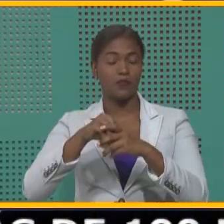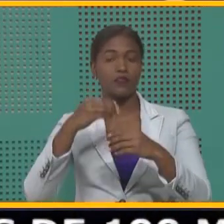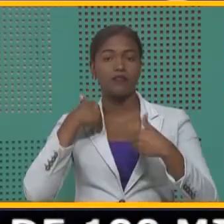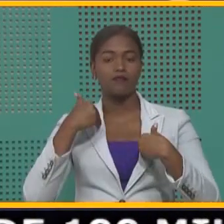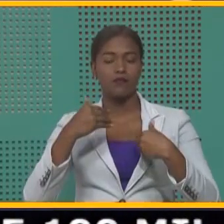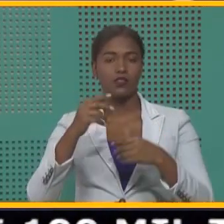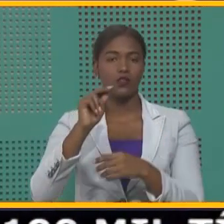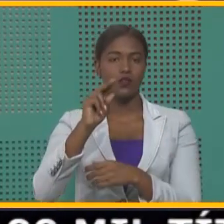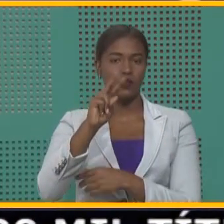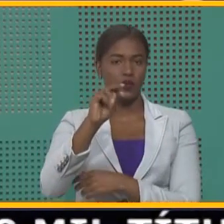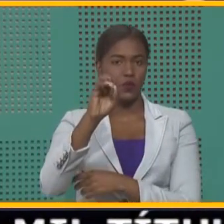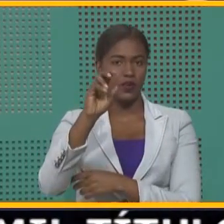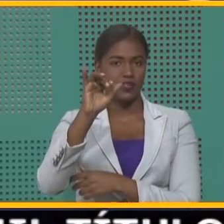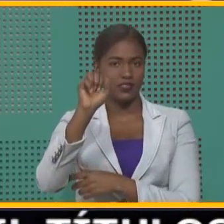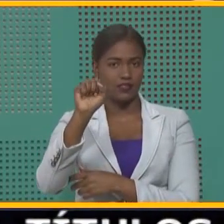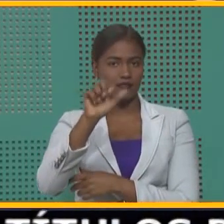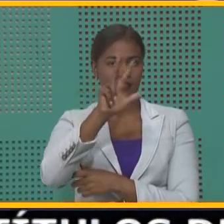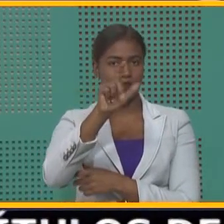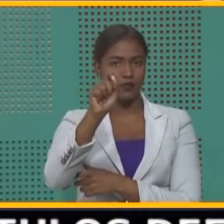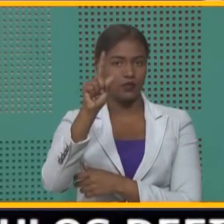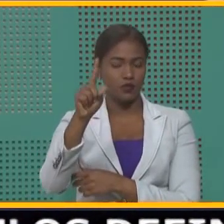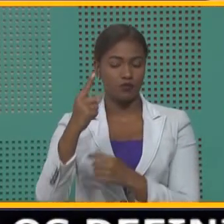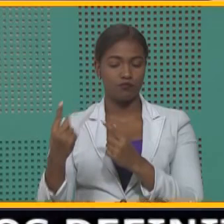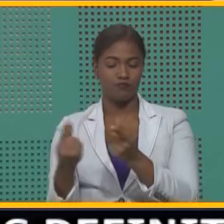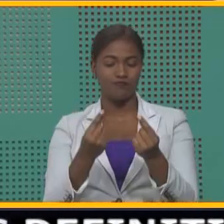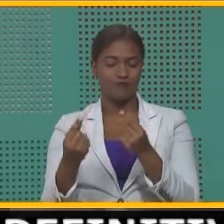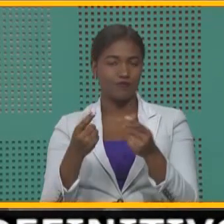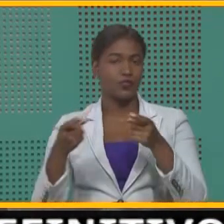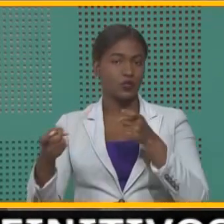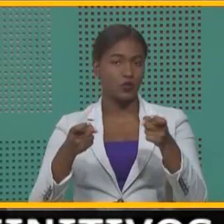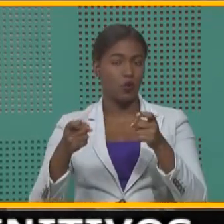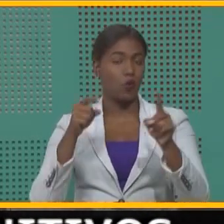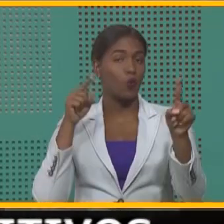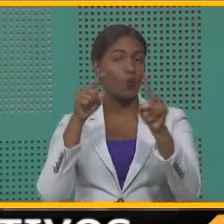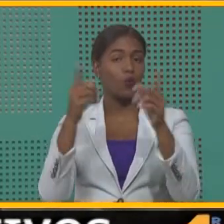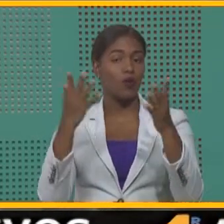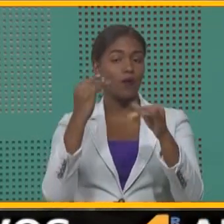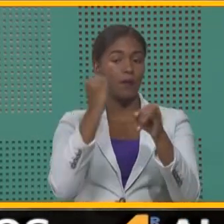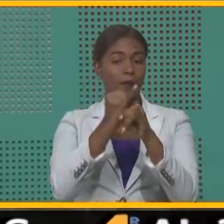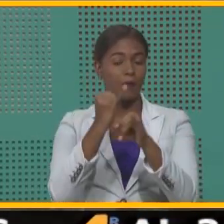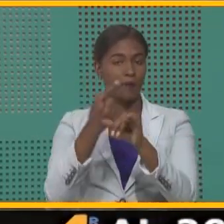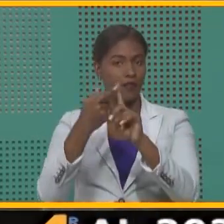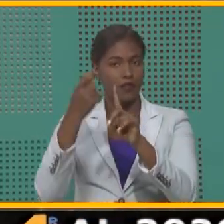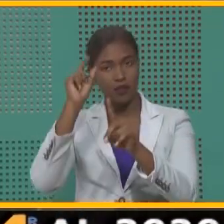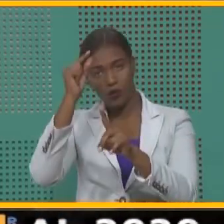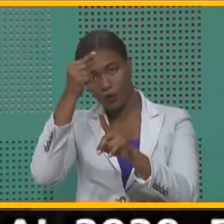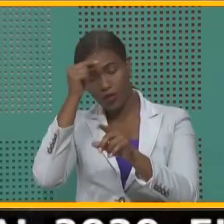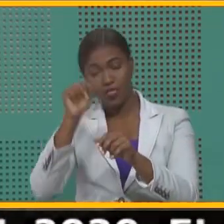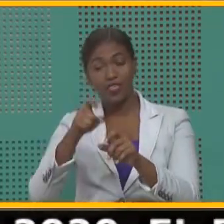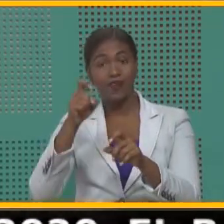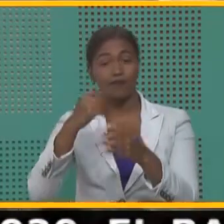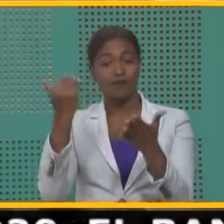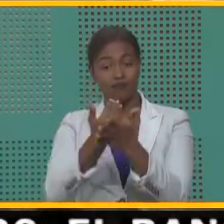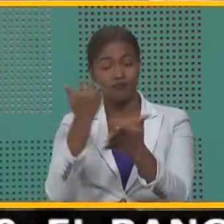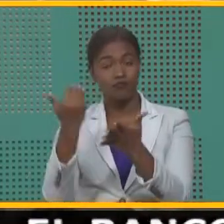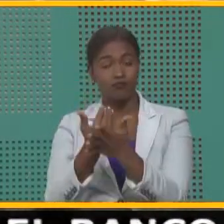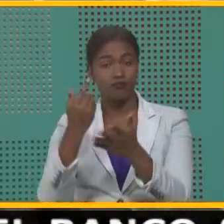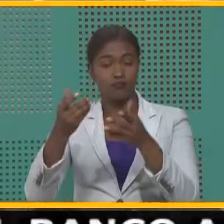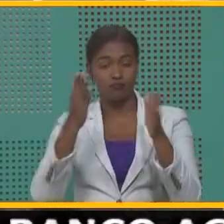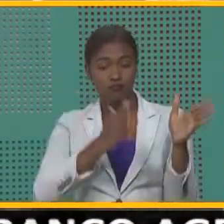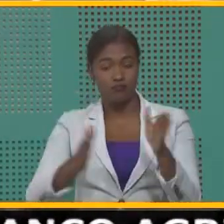NOVACI 3.1, Actividades de Control. La intención es que las instituciones del gobierno actualicen sus procedimientos